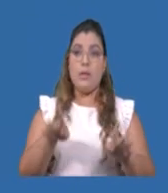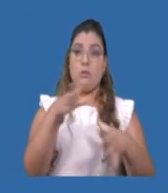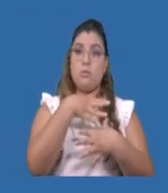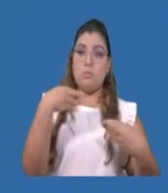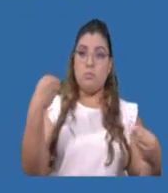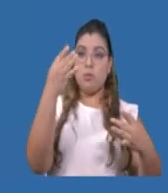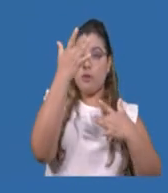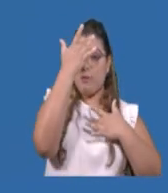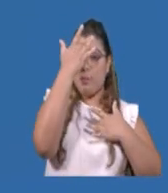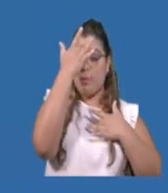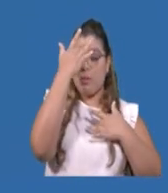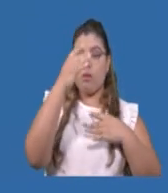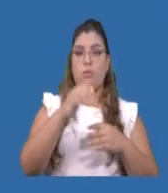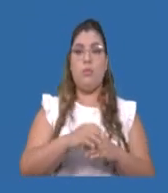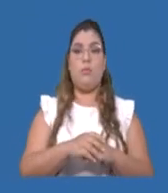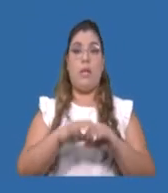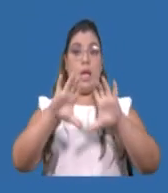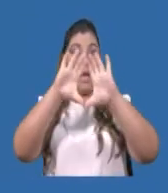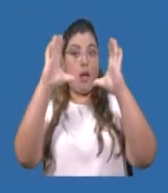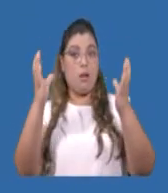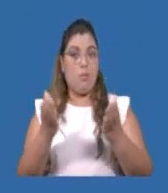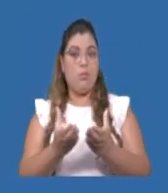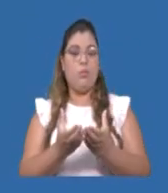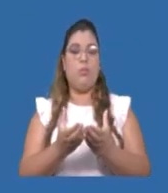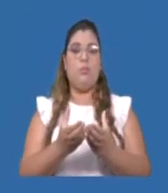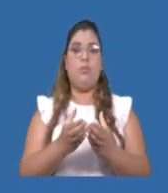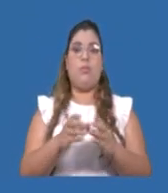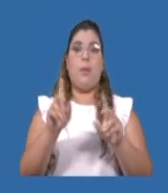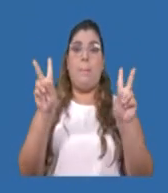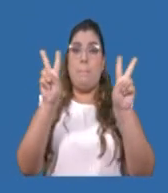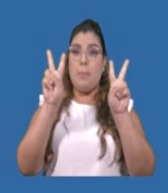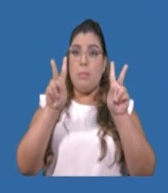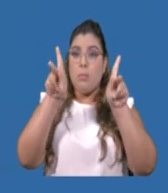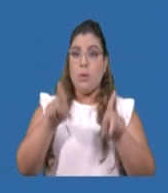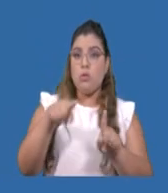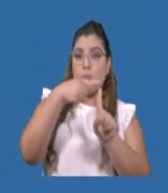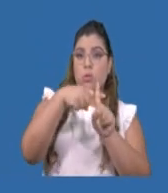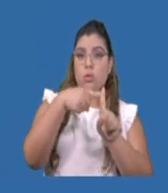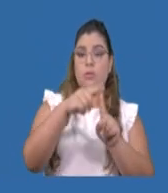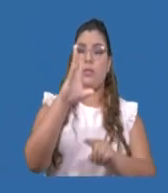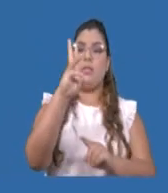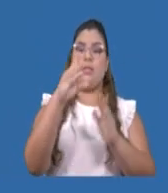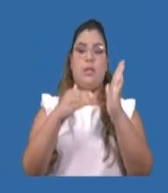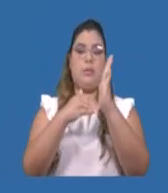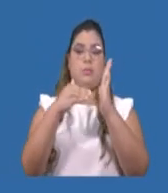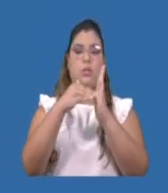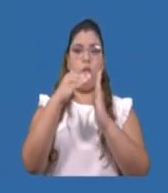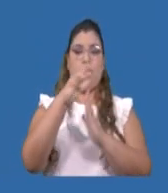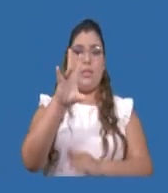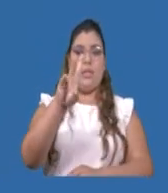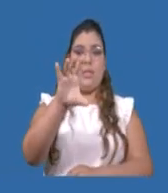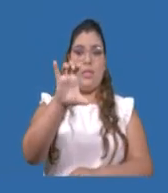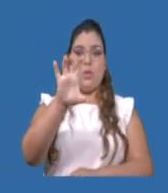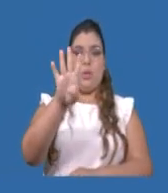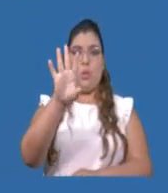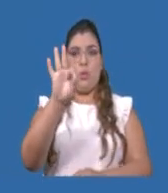a nivel global, casos activos a la fecha 6.749